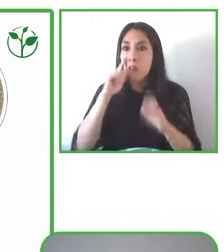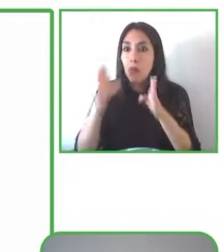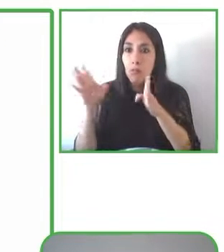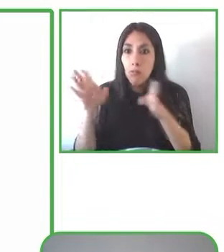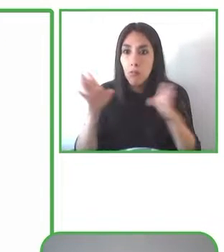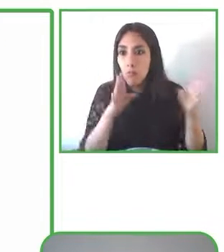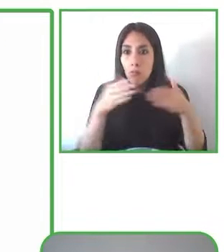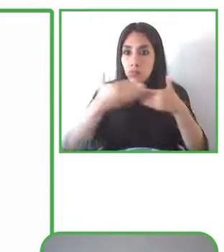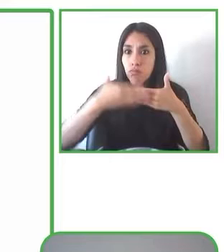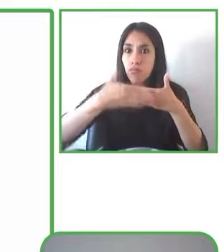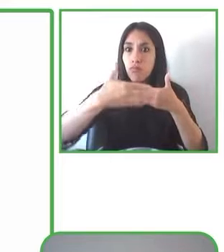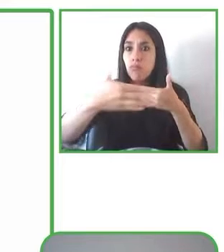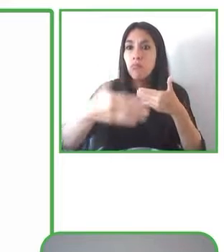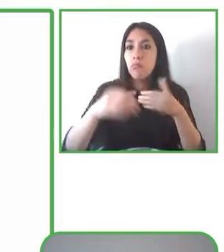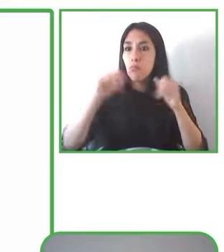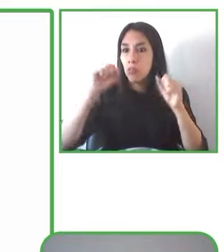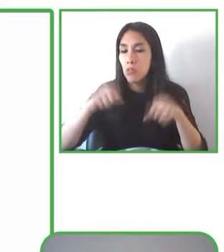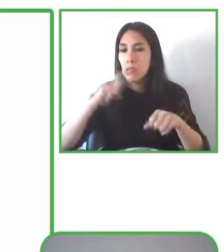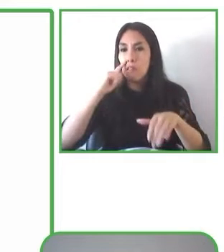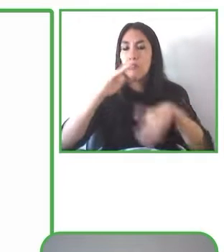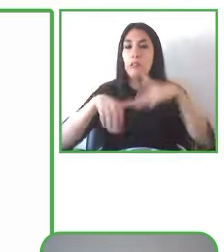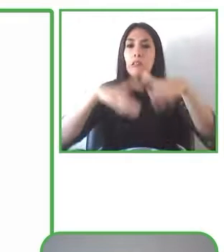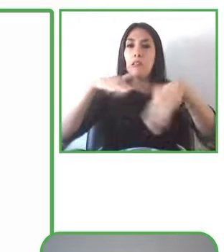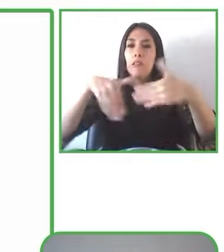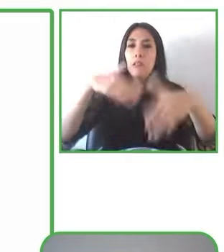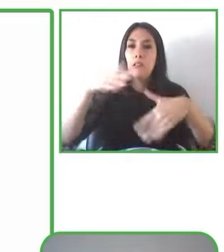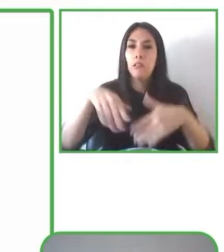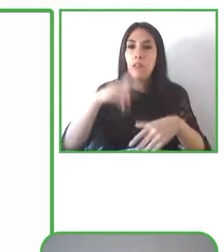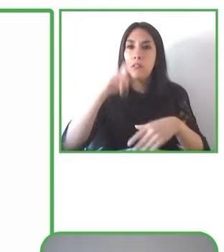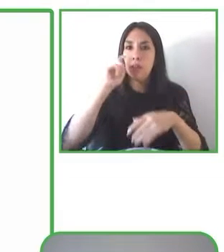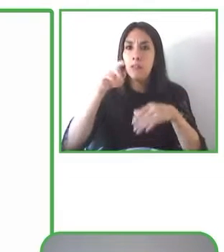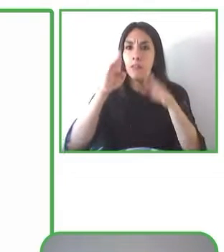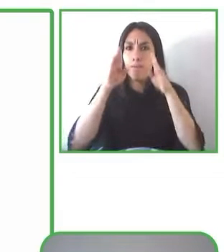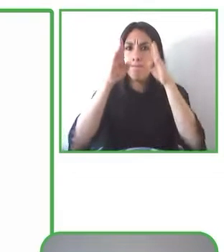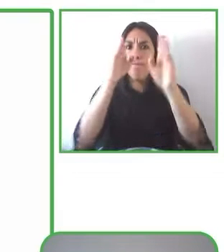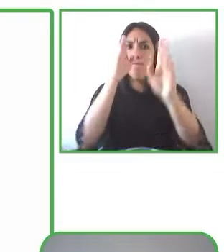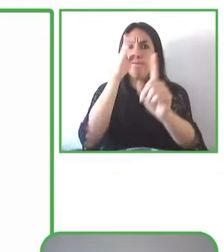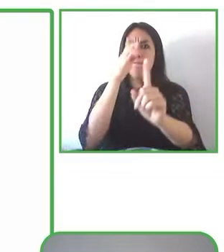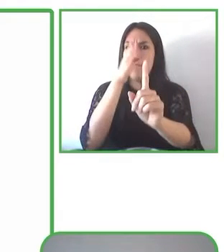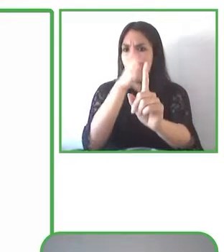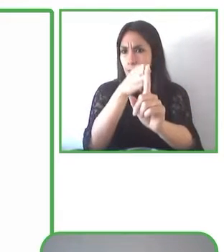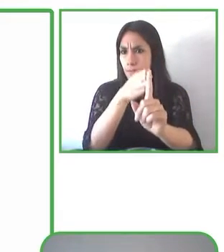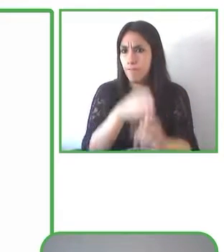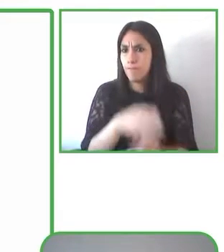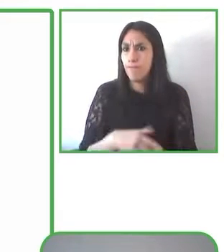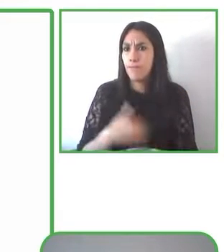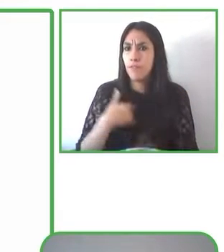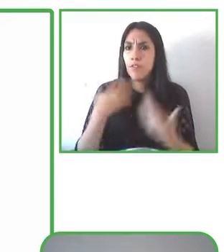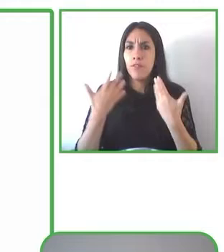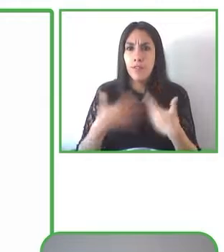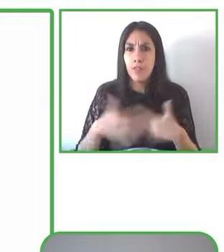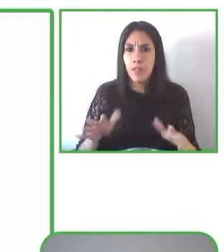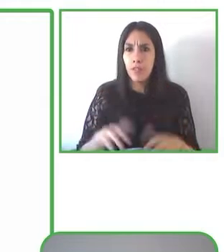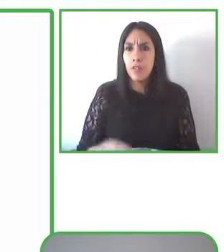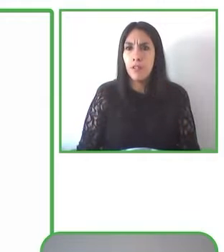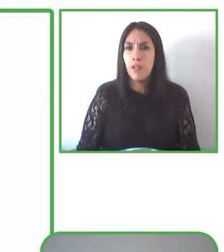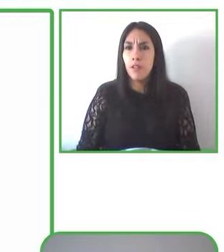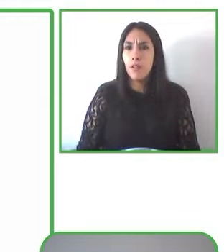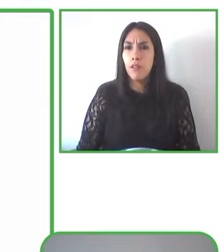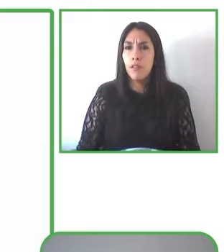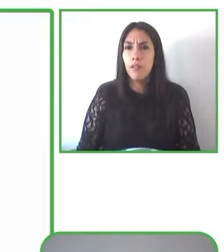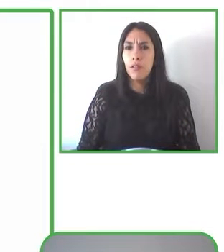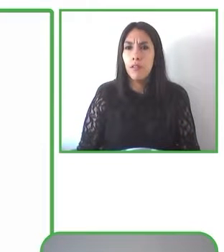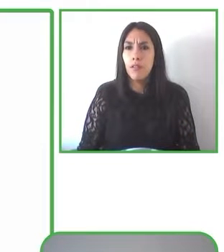Con esto le finalizo como un barrido completo de este entorno cognitivo